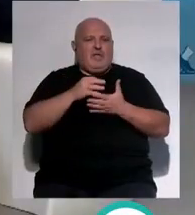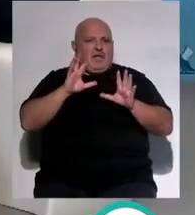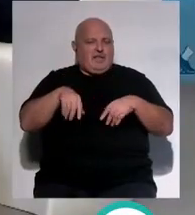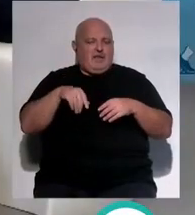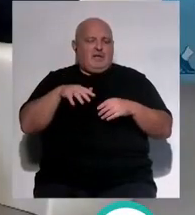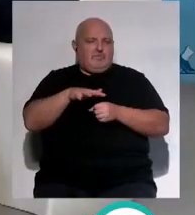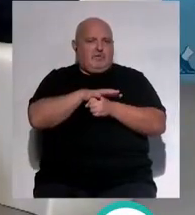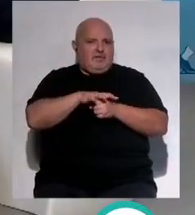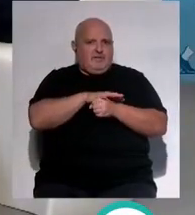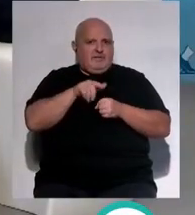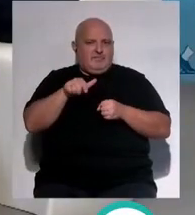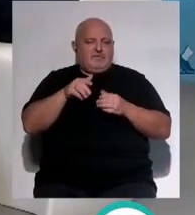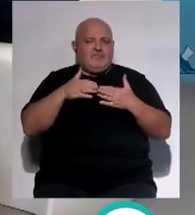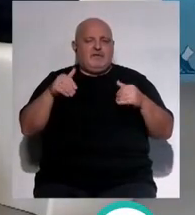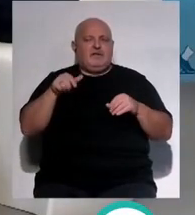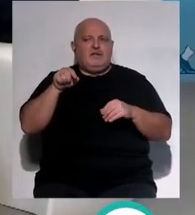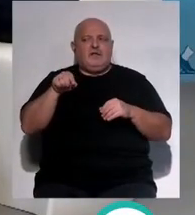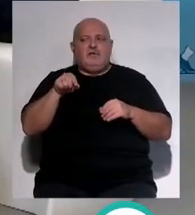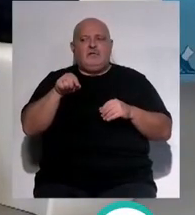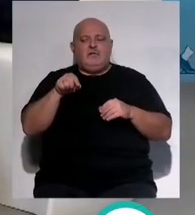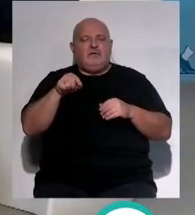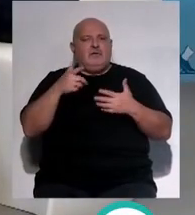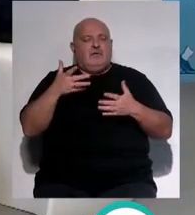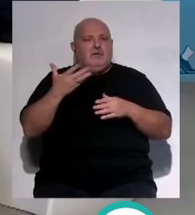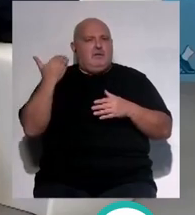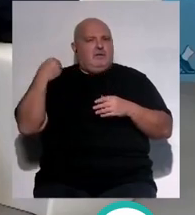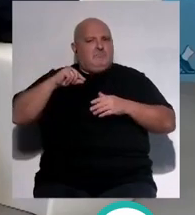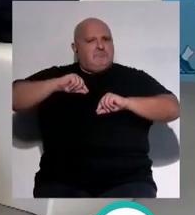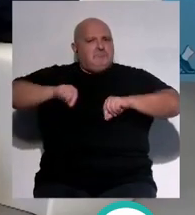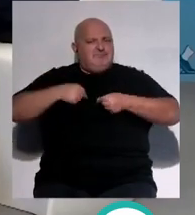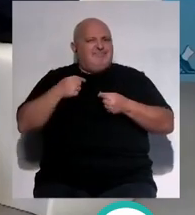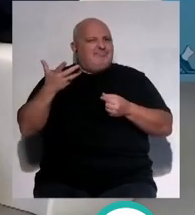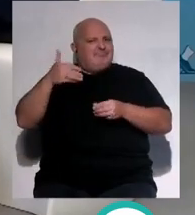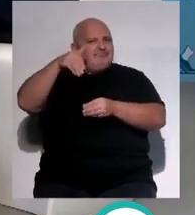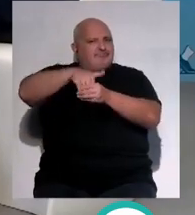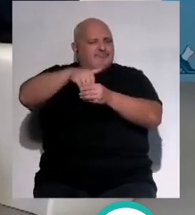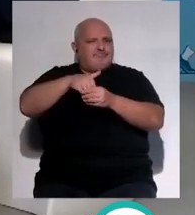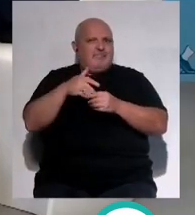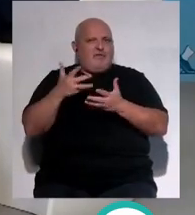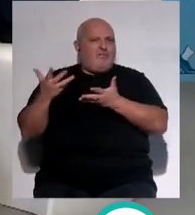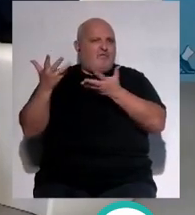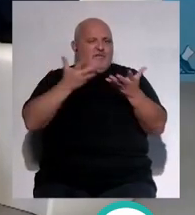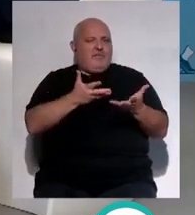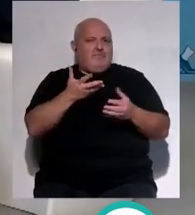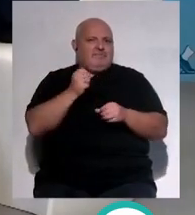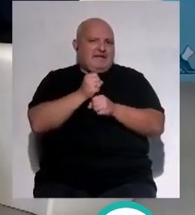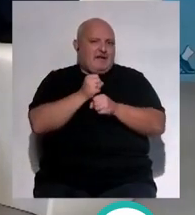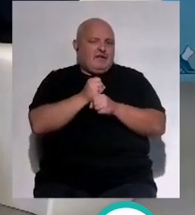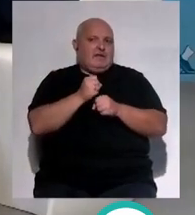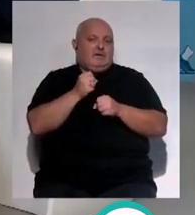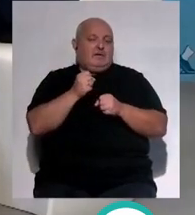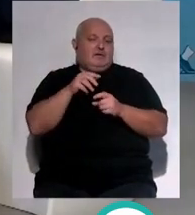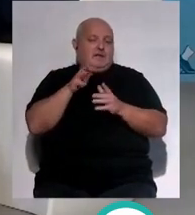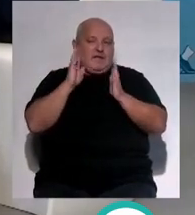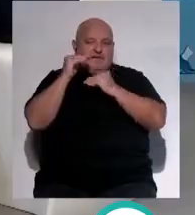Cádiz en la provincia de Cádiz en la Bahía ¿Cuándo habéis firmado este convenio y qué supone para el trabajo y para la